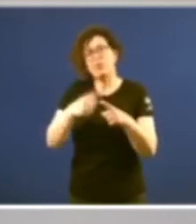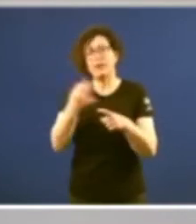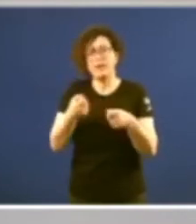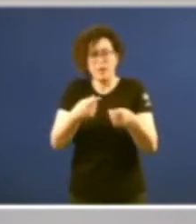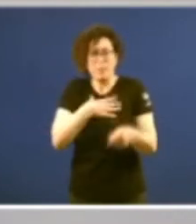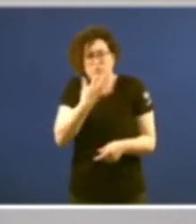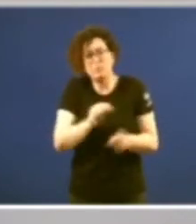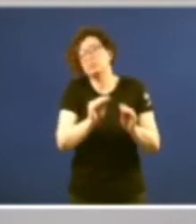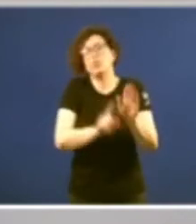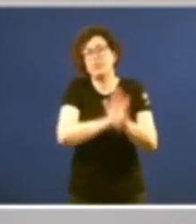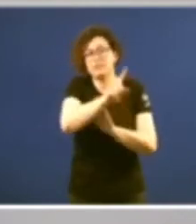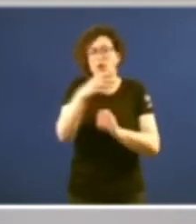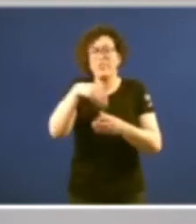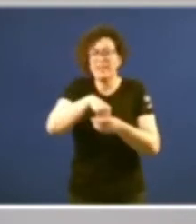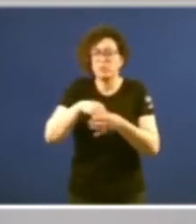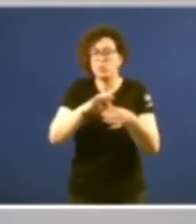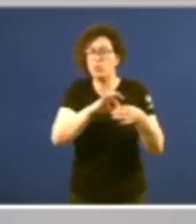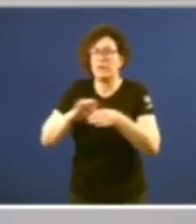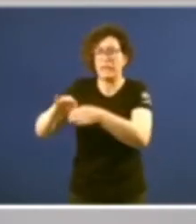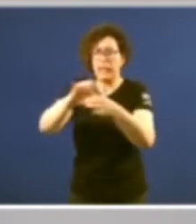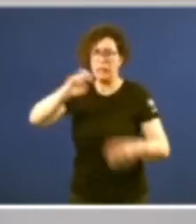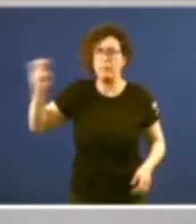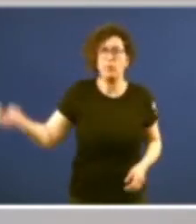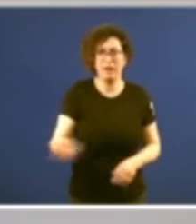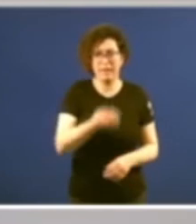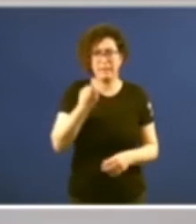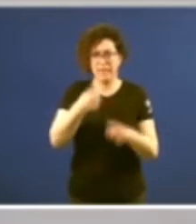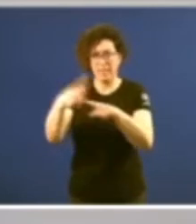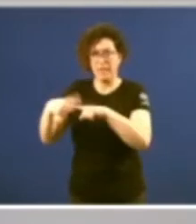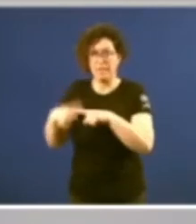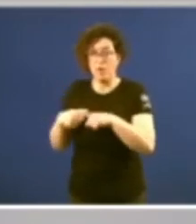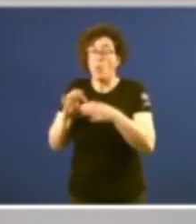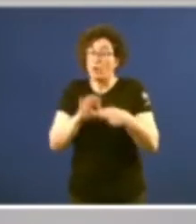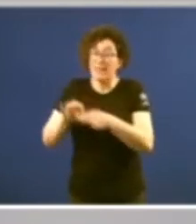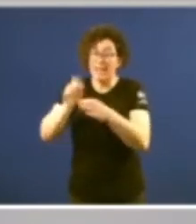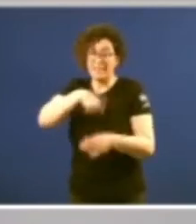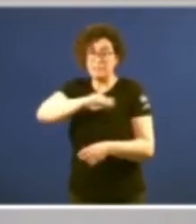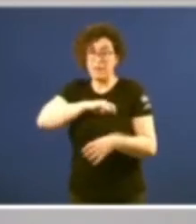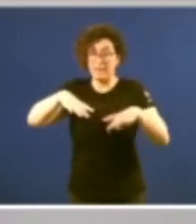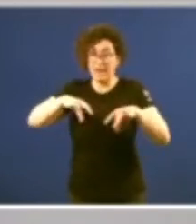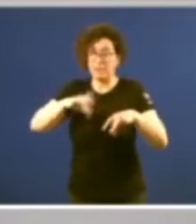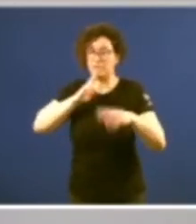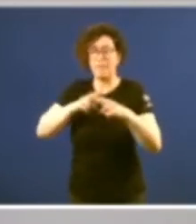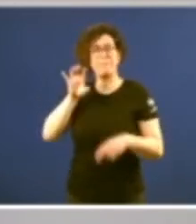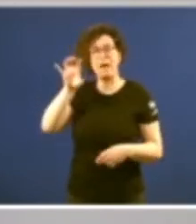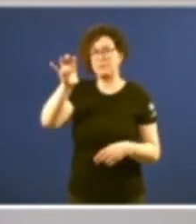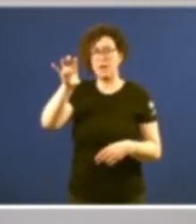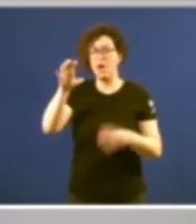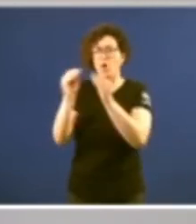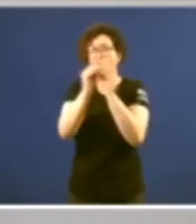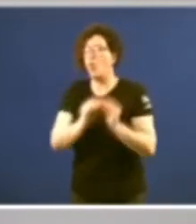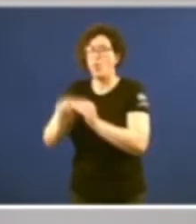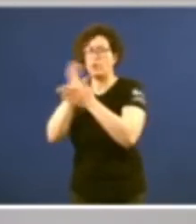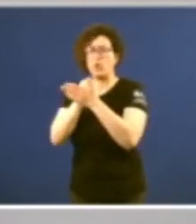desarrollo dentro da unidade e pluralidade. A unidade da nación española, patria comum e indivisible de todos os